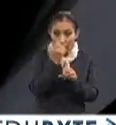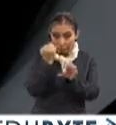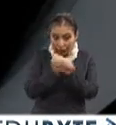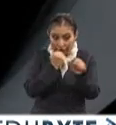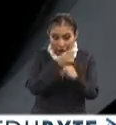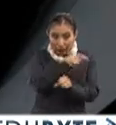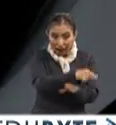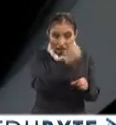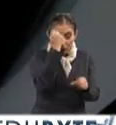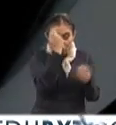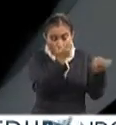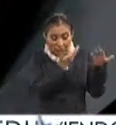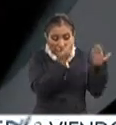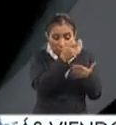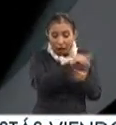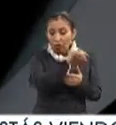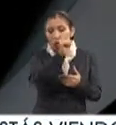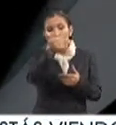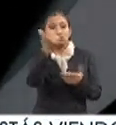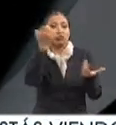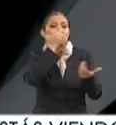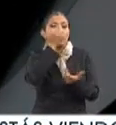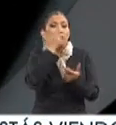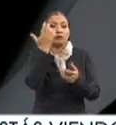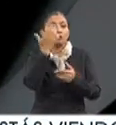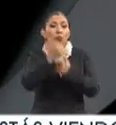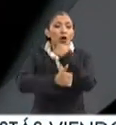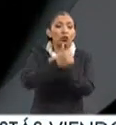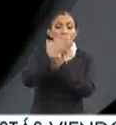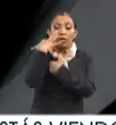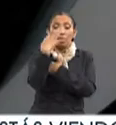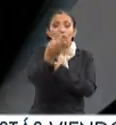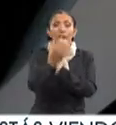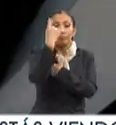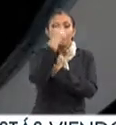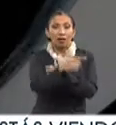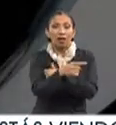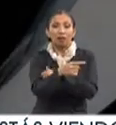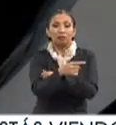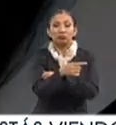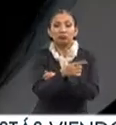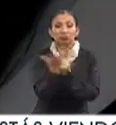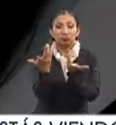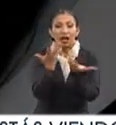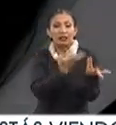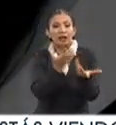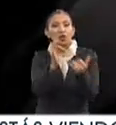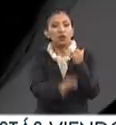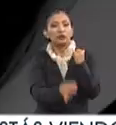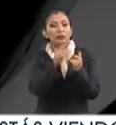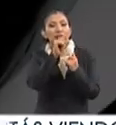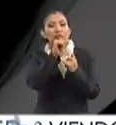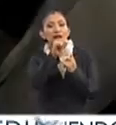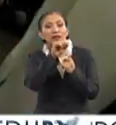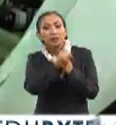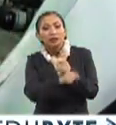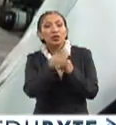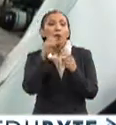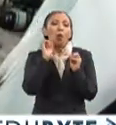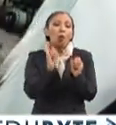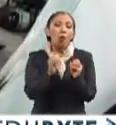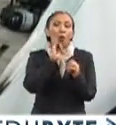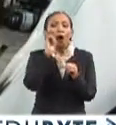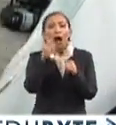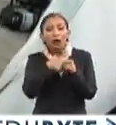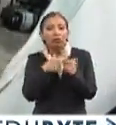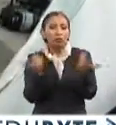practicarlo. O incluso en otros casos en los que se concursa, como para poder dirigir al final una tesis o un ejercicio previo, ¿no?